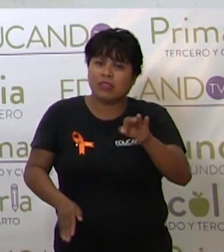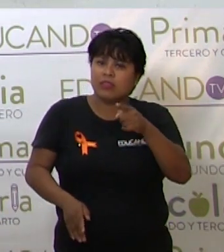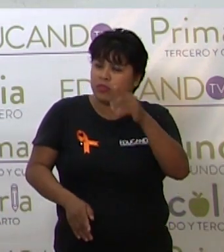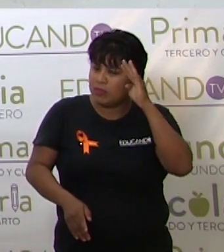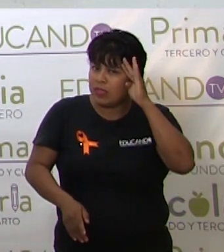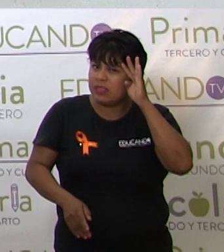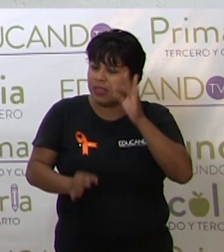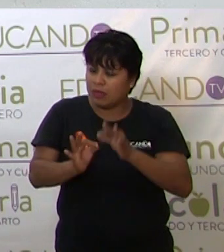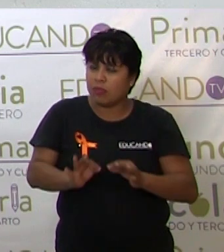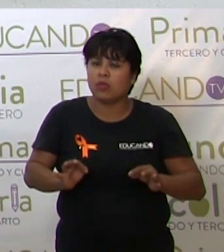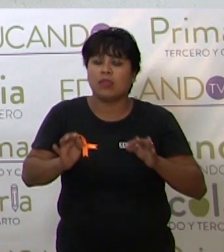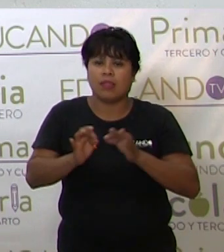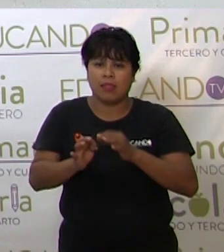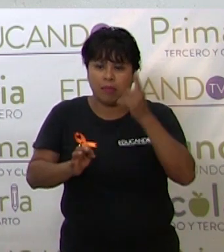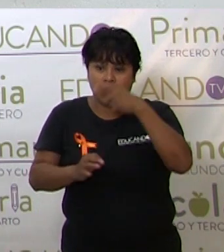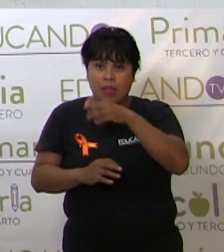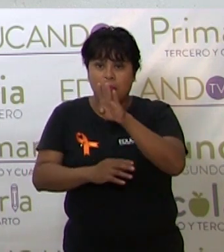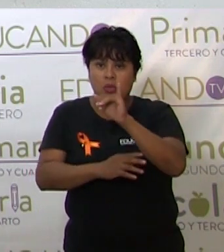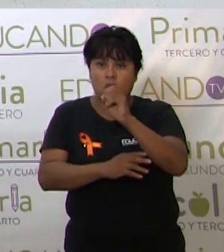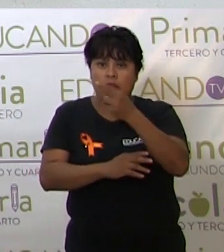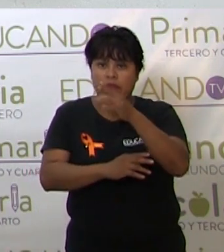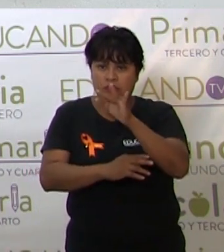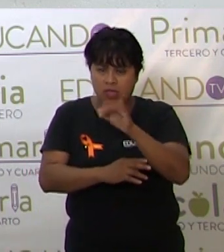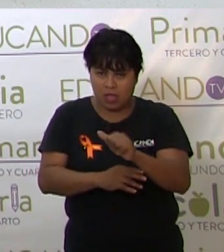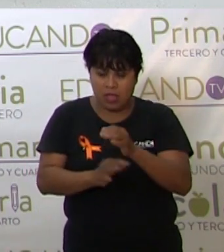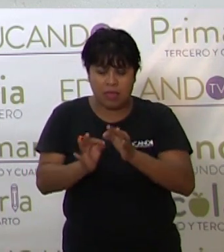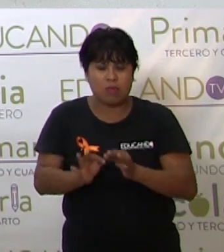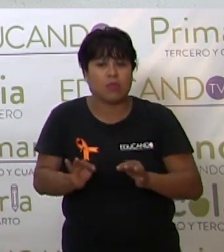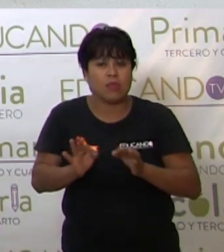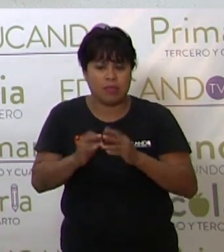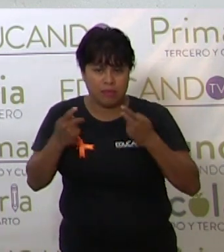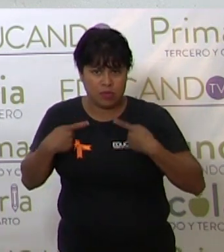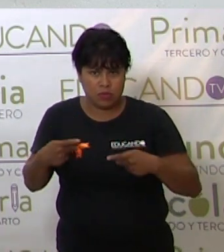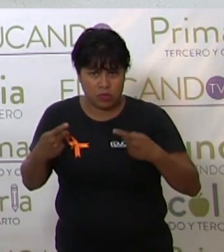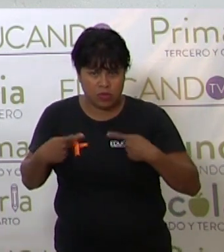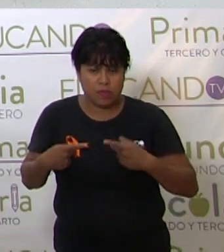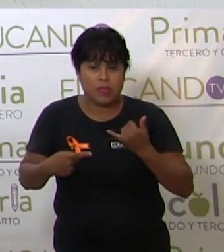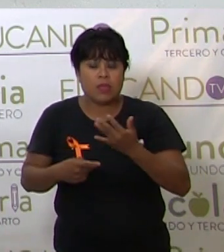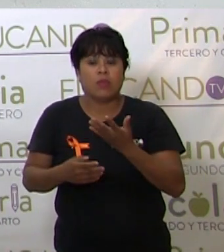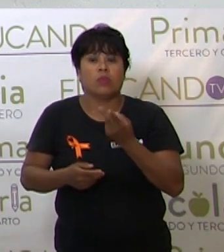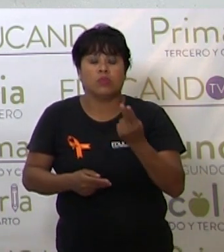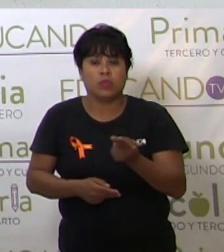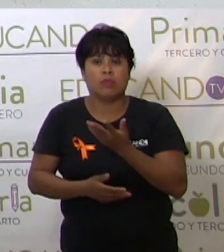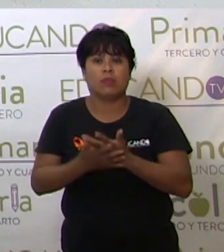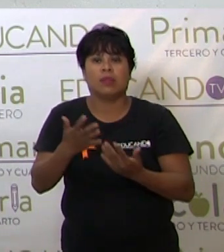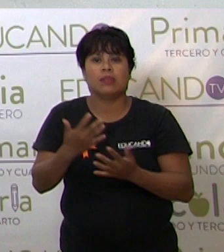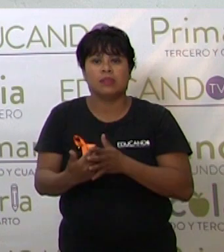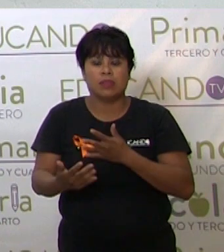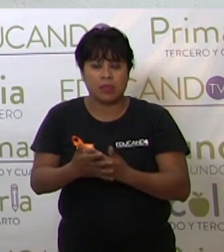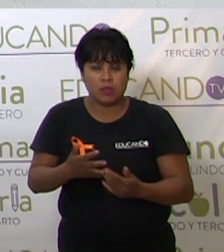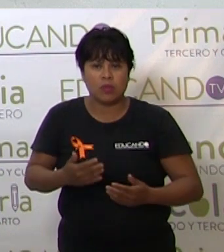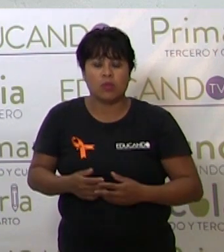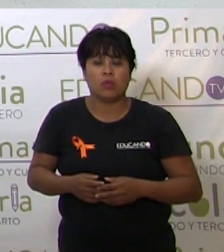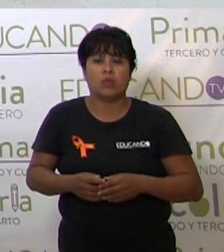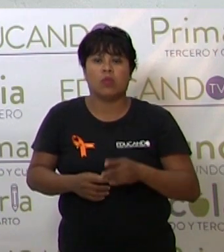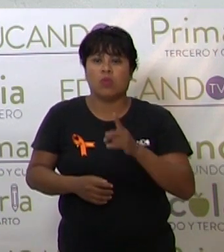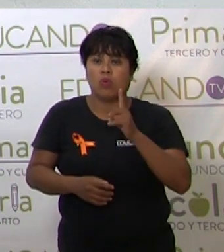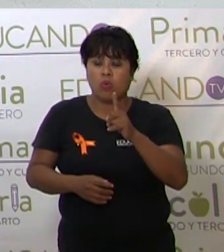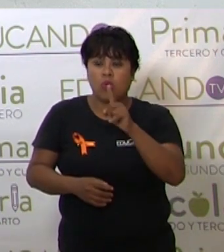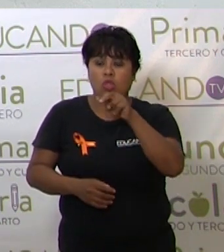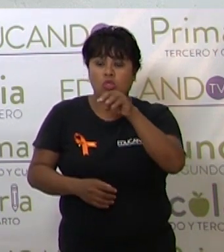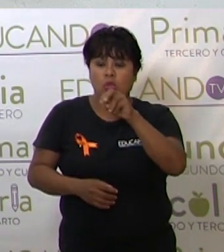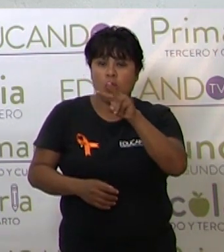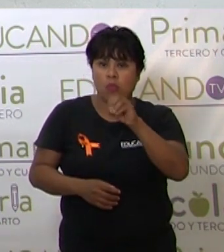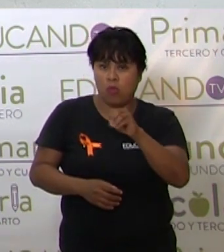relevantes para la biografía de su personaje. Y van construyendo un nodo, digamos,